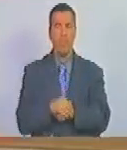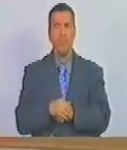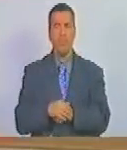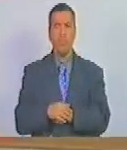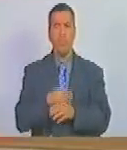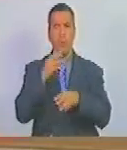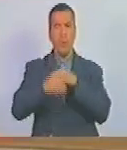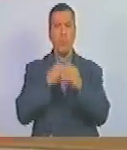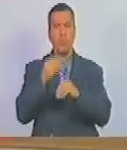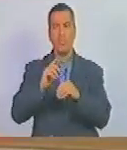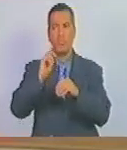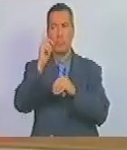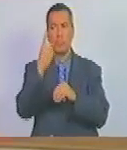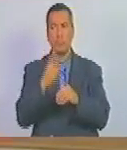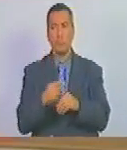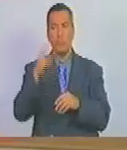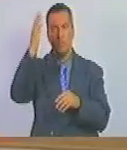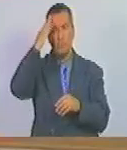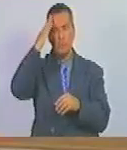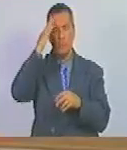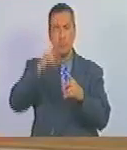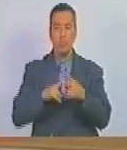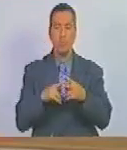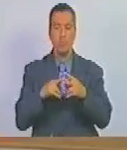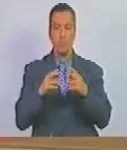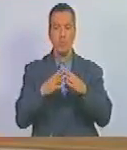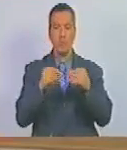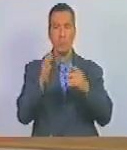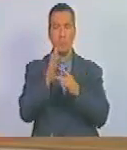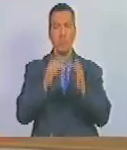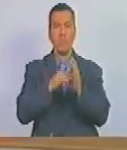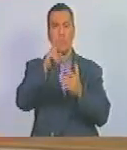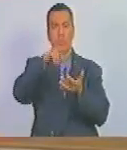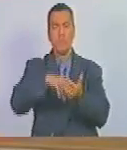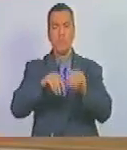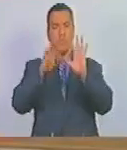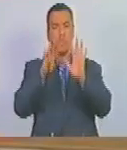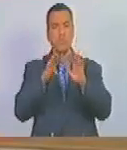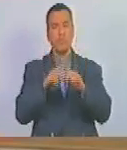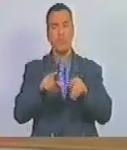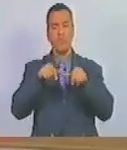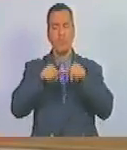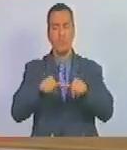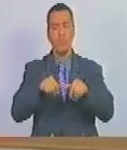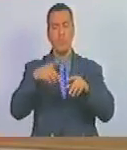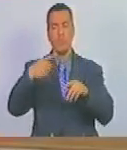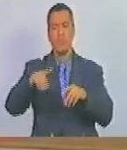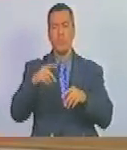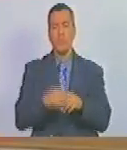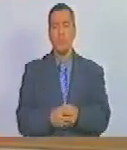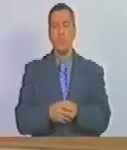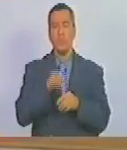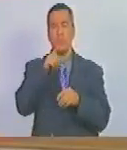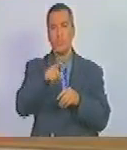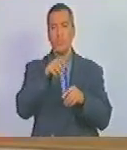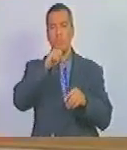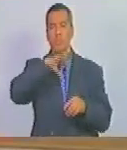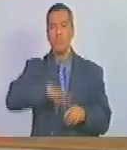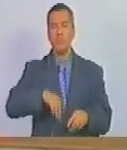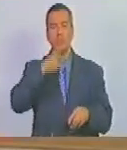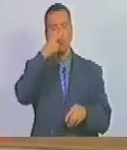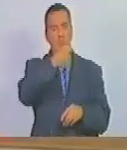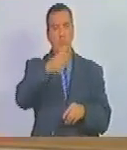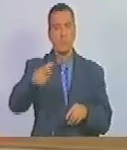siendo pioneros en el reconocimiento en abril de 2009 del legítimo derecho de ese histórico